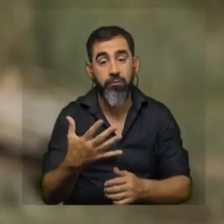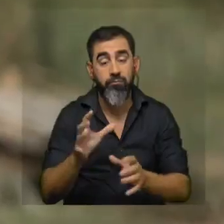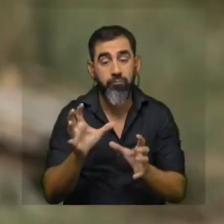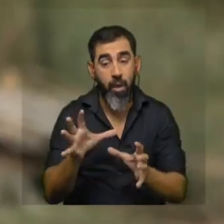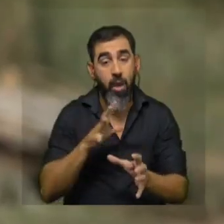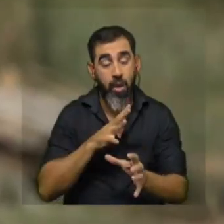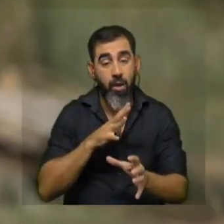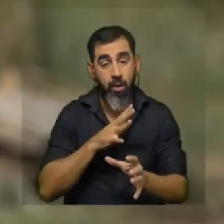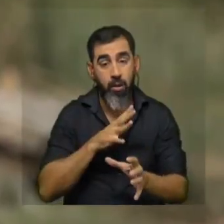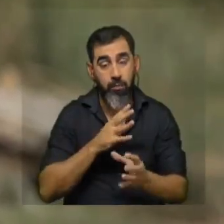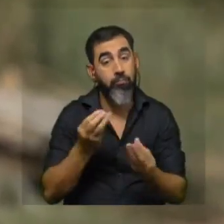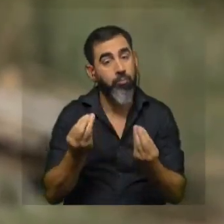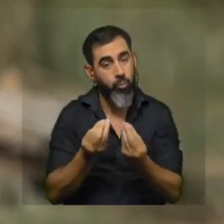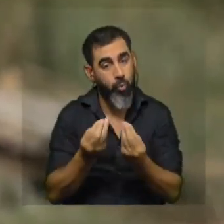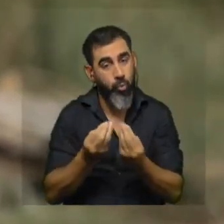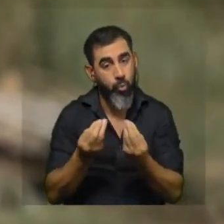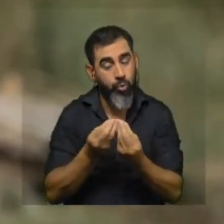concentraciones elevadas,